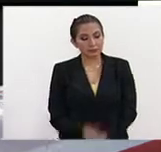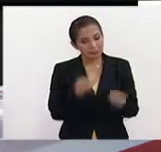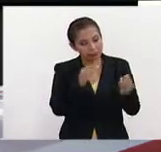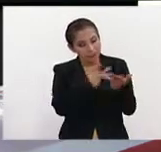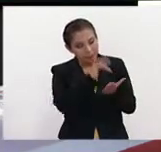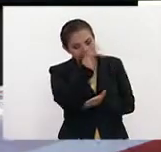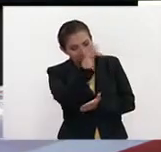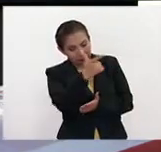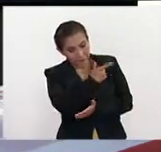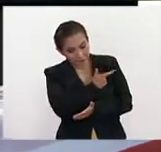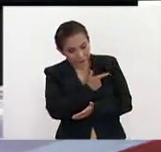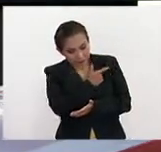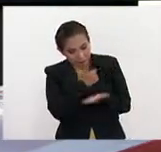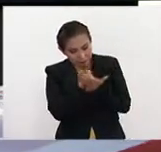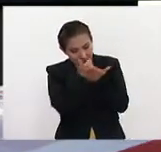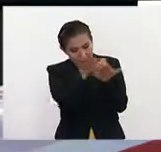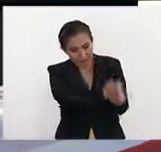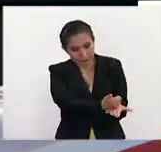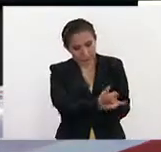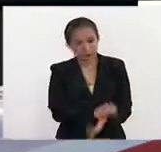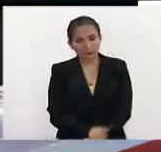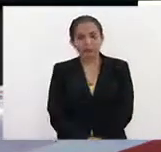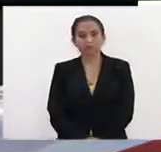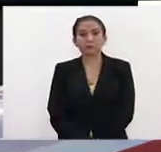Muchísimas gracias y encantado de colaborar. Gracias, gracias. Buenos días.